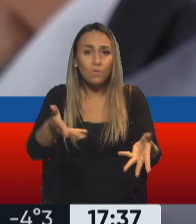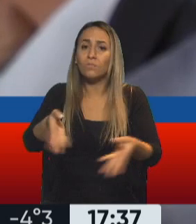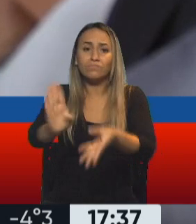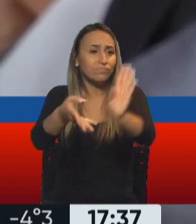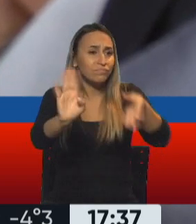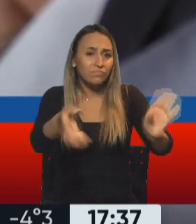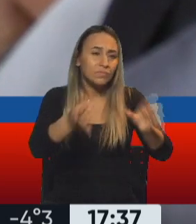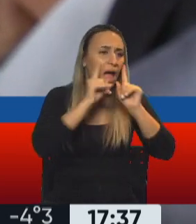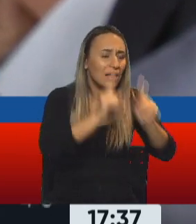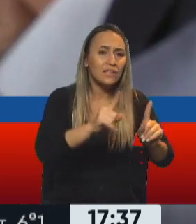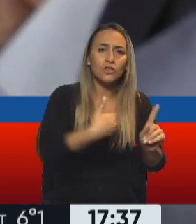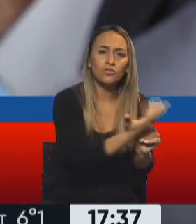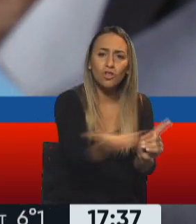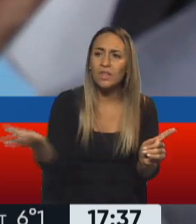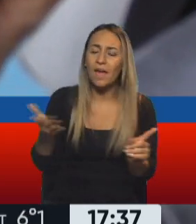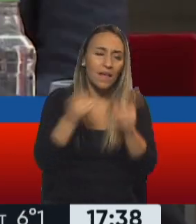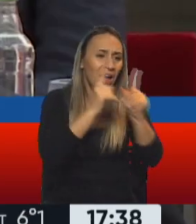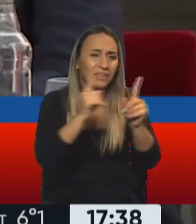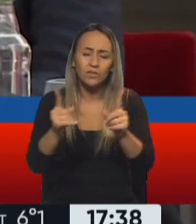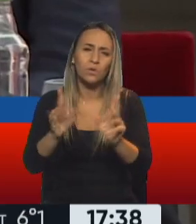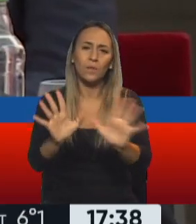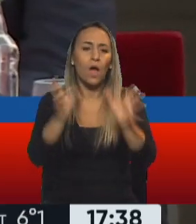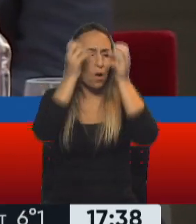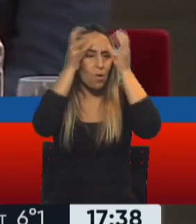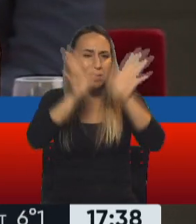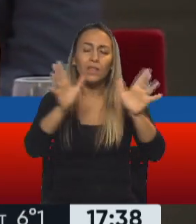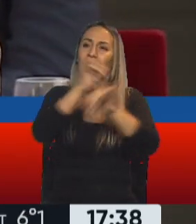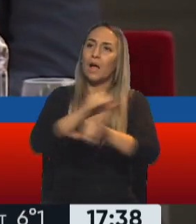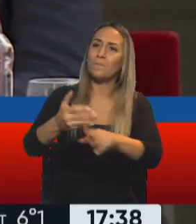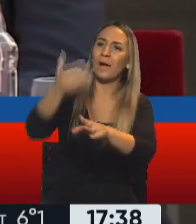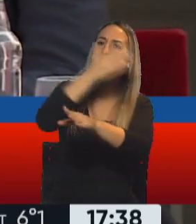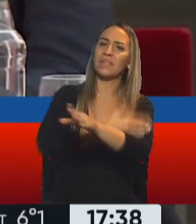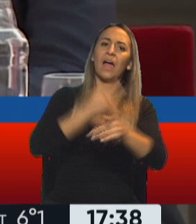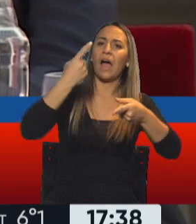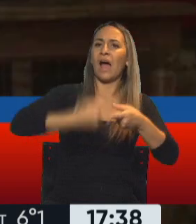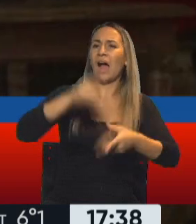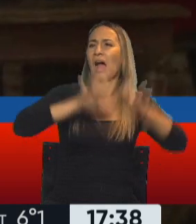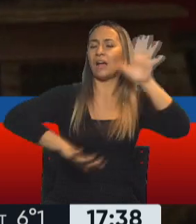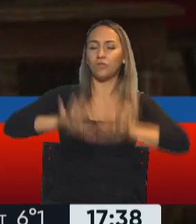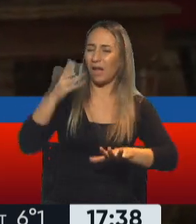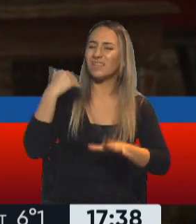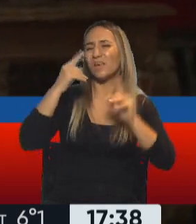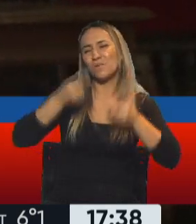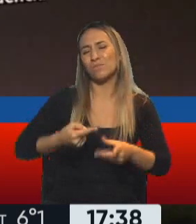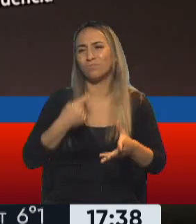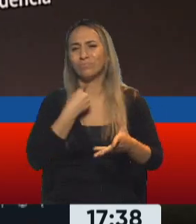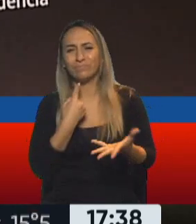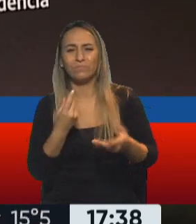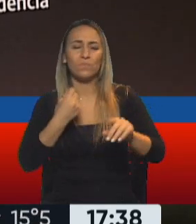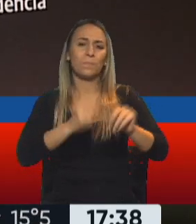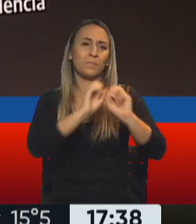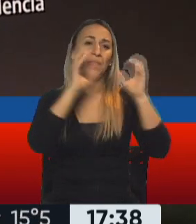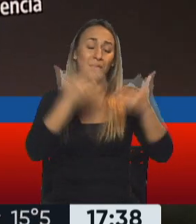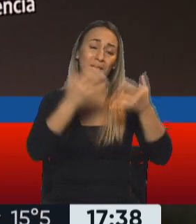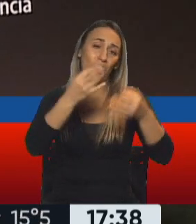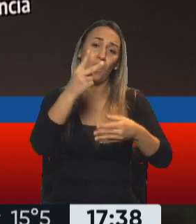más a las personas. Por ahí abandonaron más lo que fue la campaña pre-paso, que era más de actos. Estuvo todo muy marcado además por la pandemia. Si algo ocurrió en estos dos